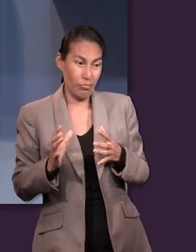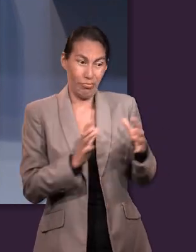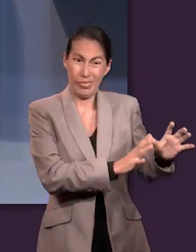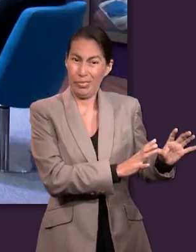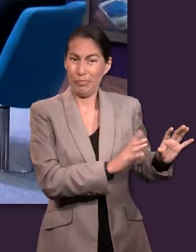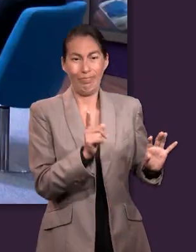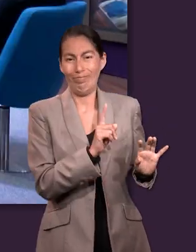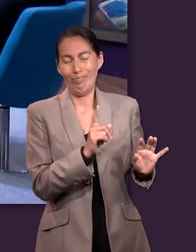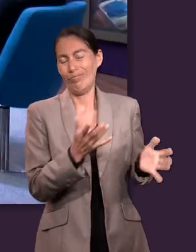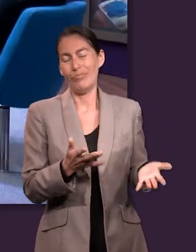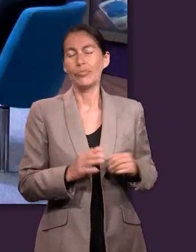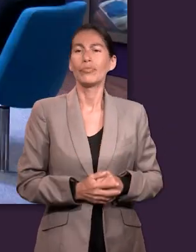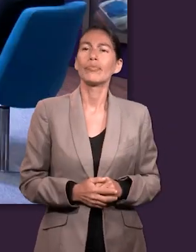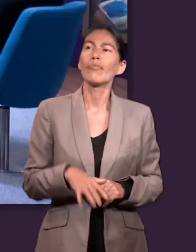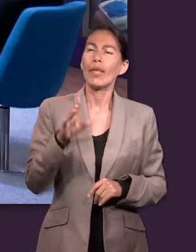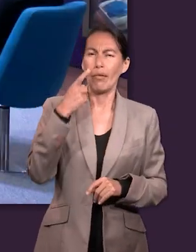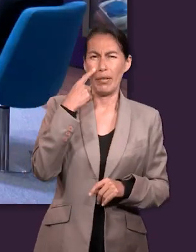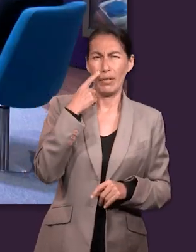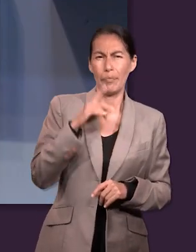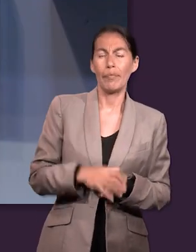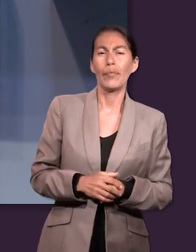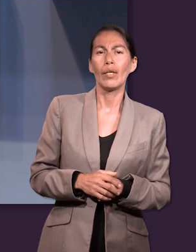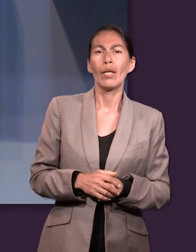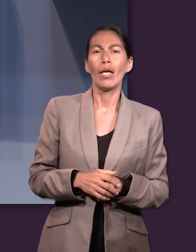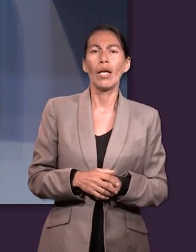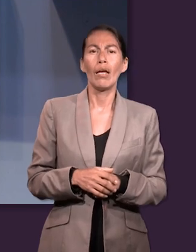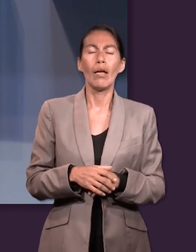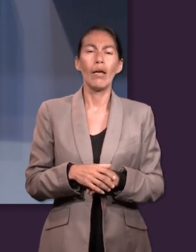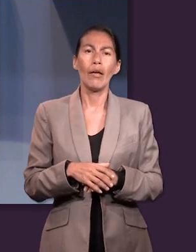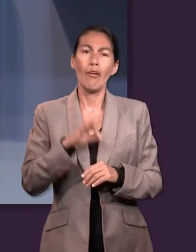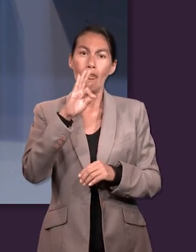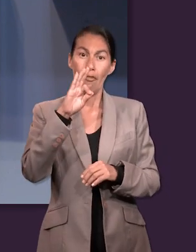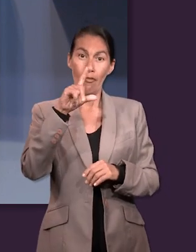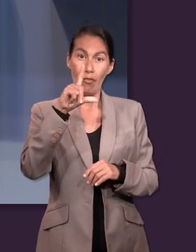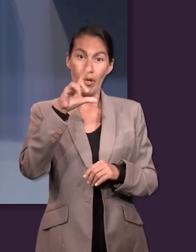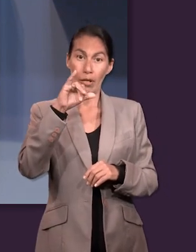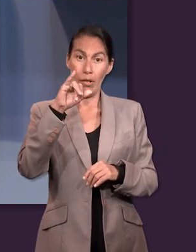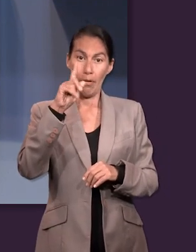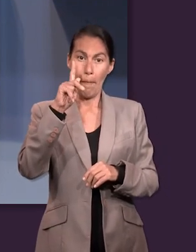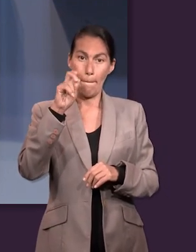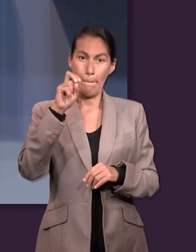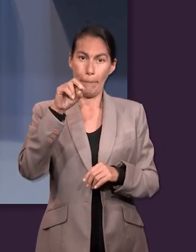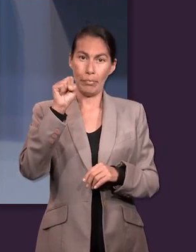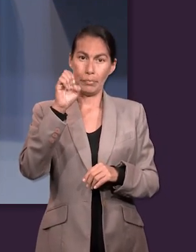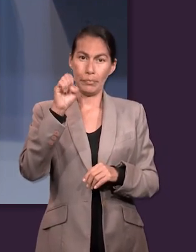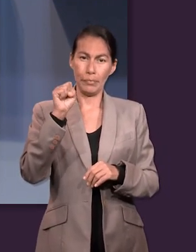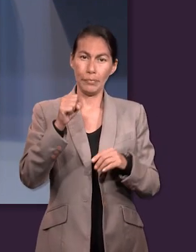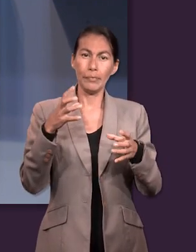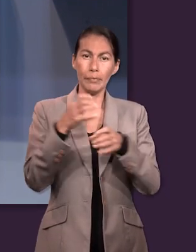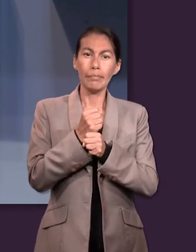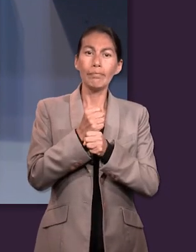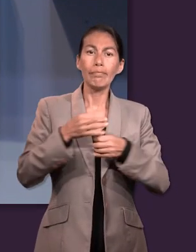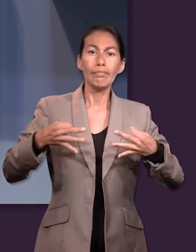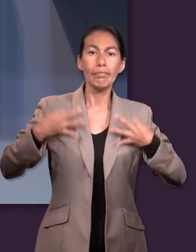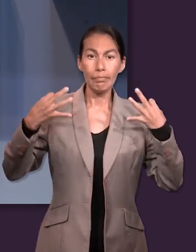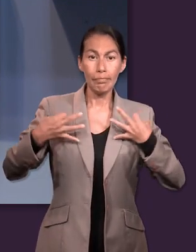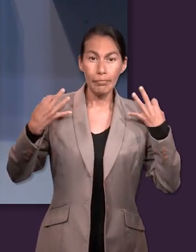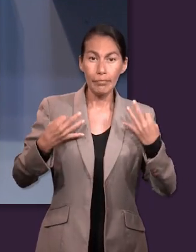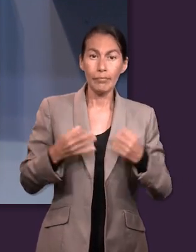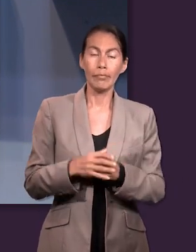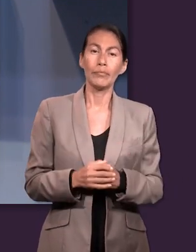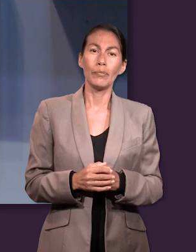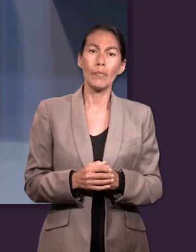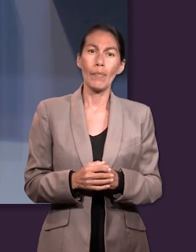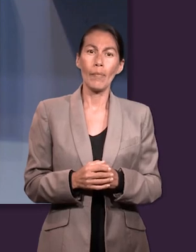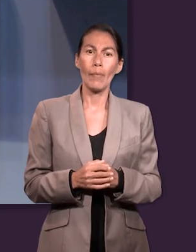me gustaría que fuéramos a Filipenses 2, 5 al 9, que habla un poquito sobre cómo despojarnos, cómo